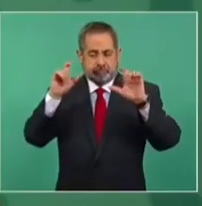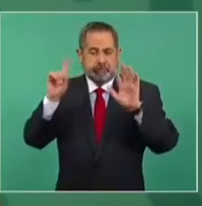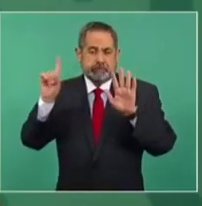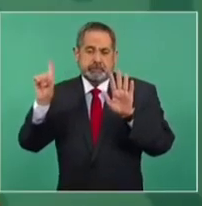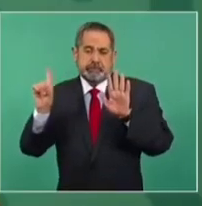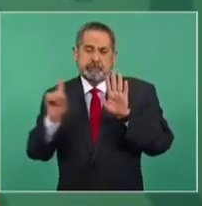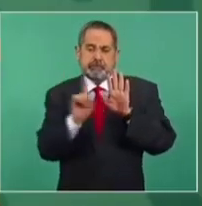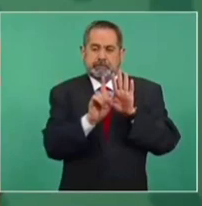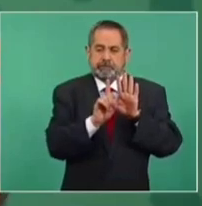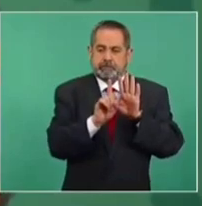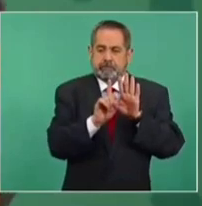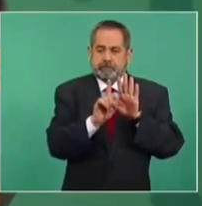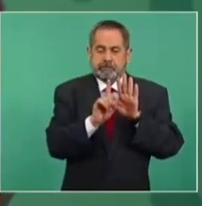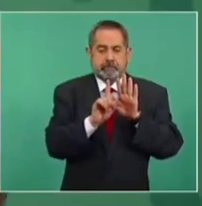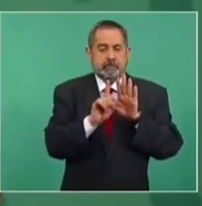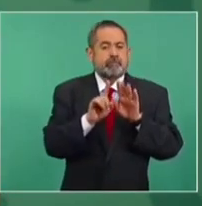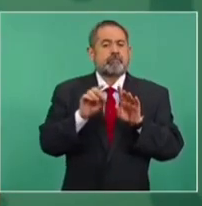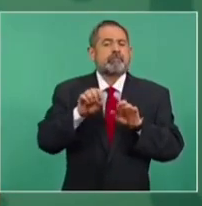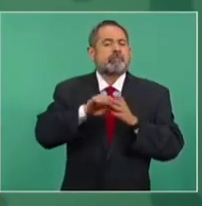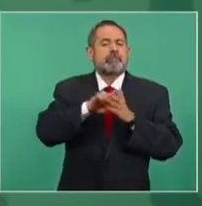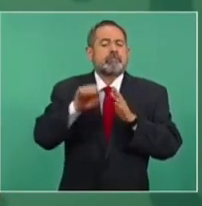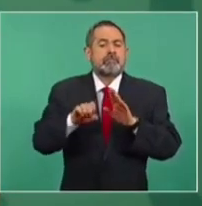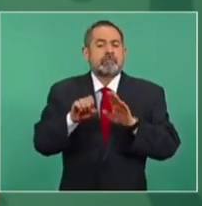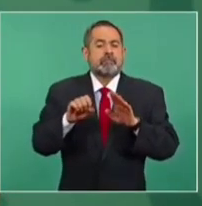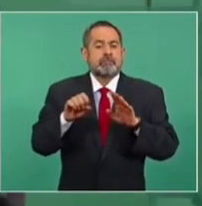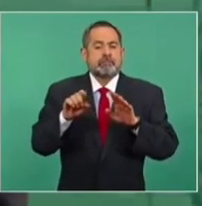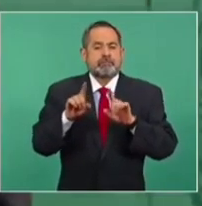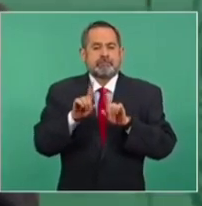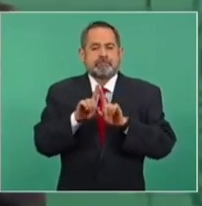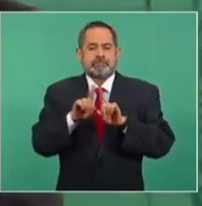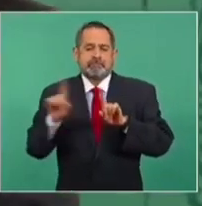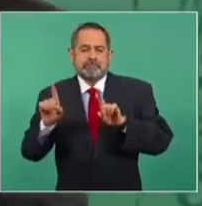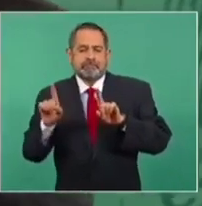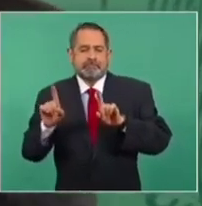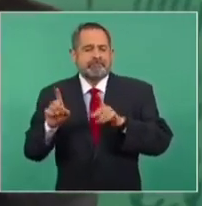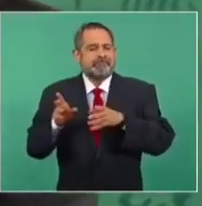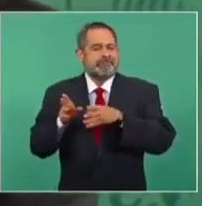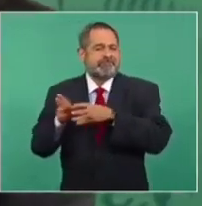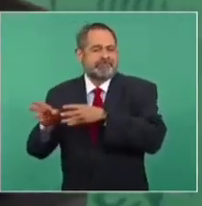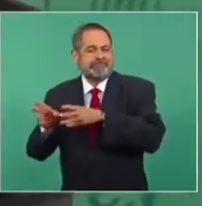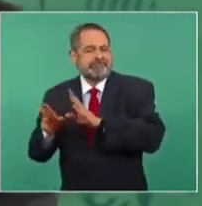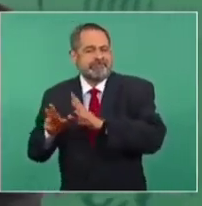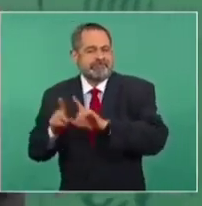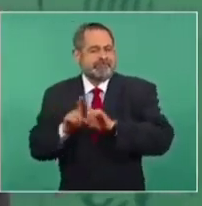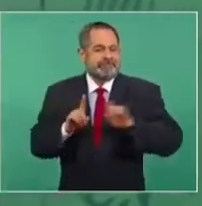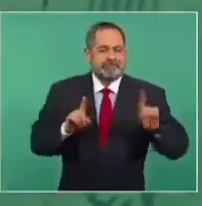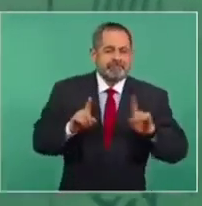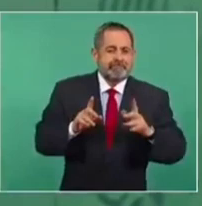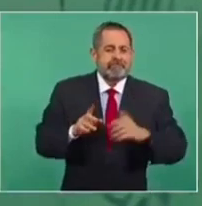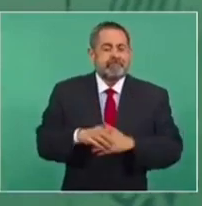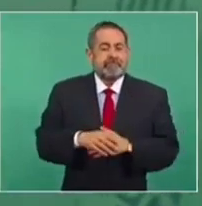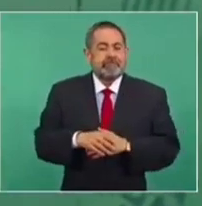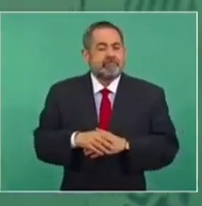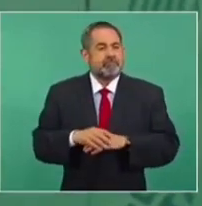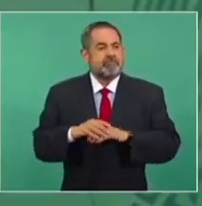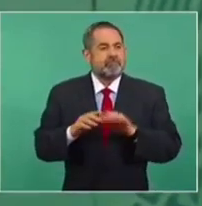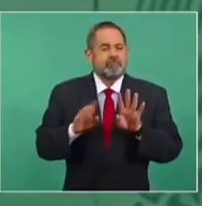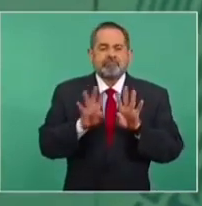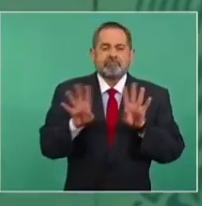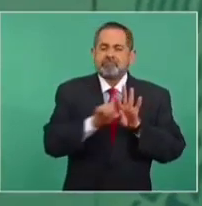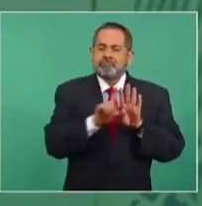O si estabas en izquierda, si eras de izquierda, hay que correrse